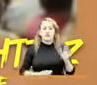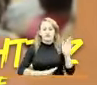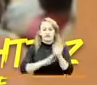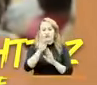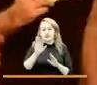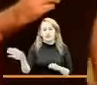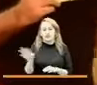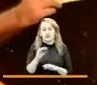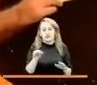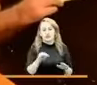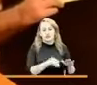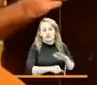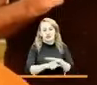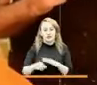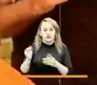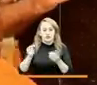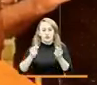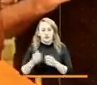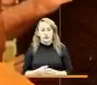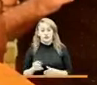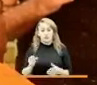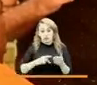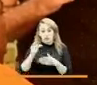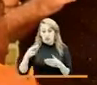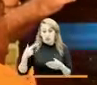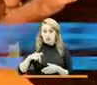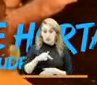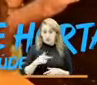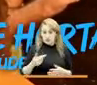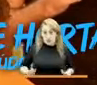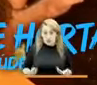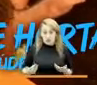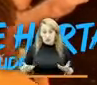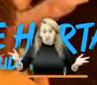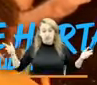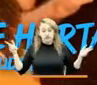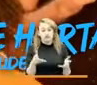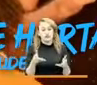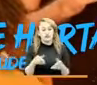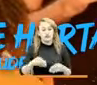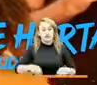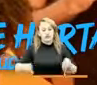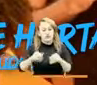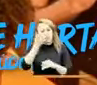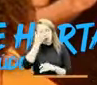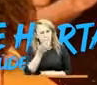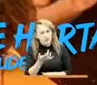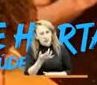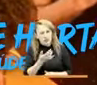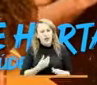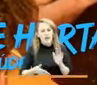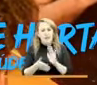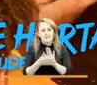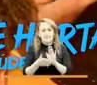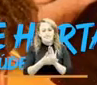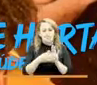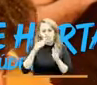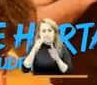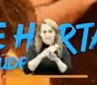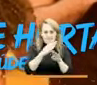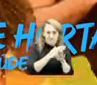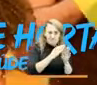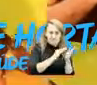los sectores económicos. Nuestro proyecto hoy le aporta a nuestro territorio, ya que busca evidenciar las problemáticas de la